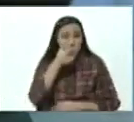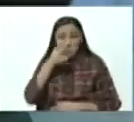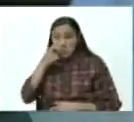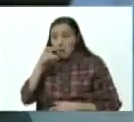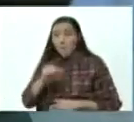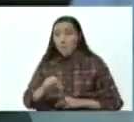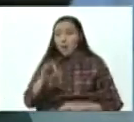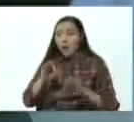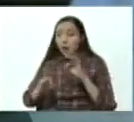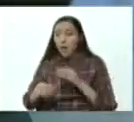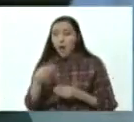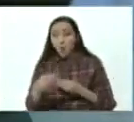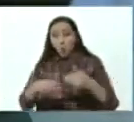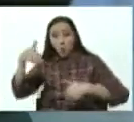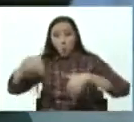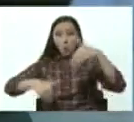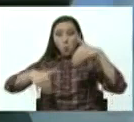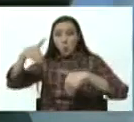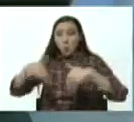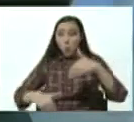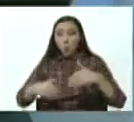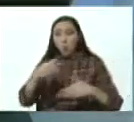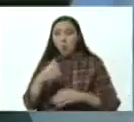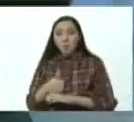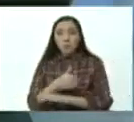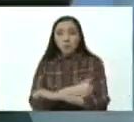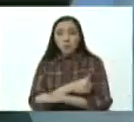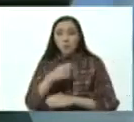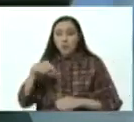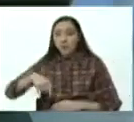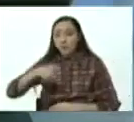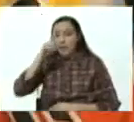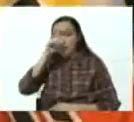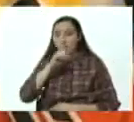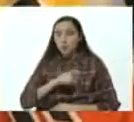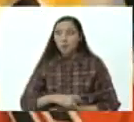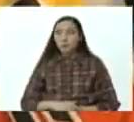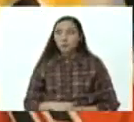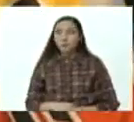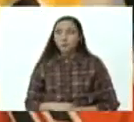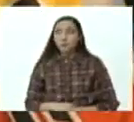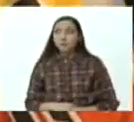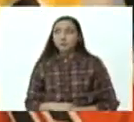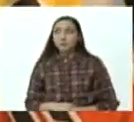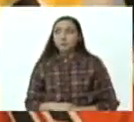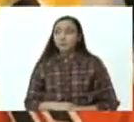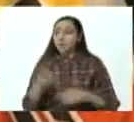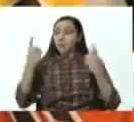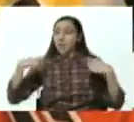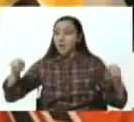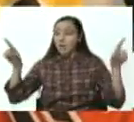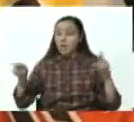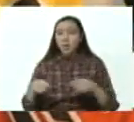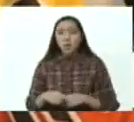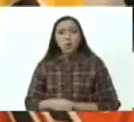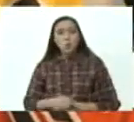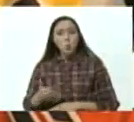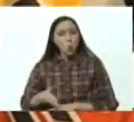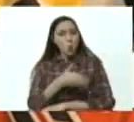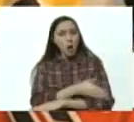Elecciones Regionales y Municipales 2021. Escuchamos. Nuestro himno nacional hace más de 100 años,